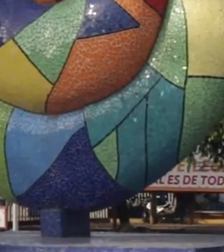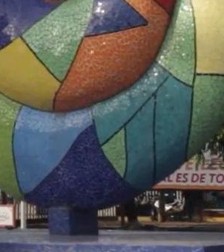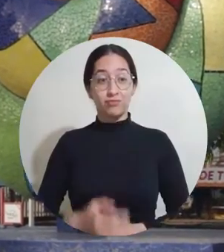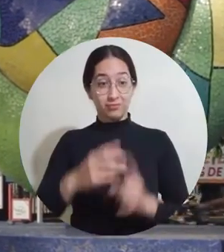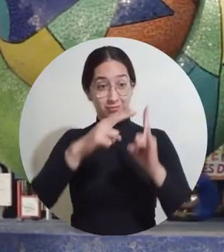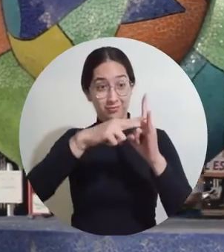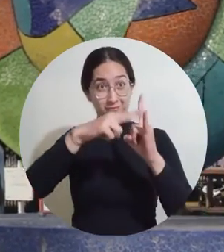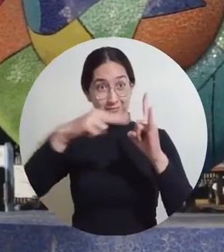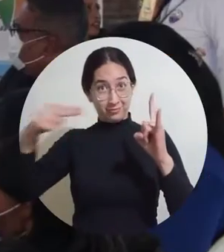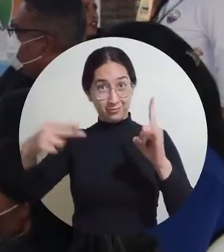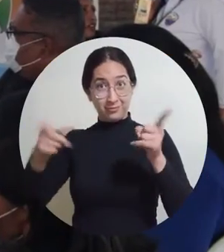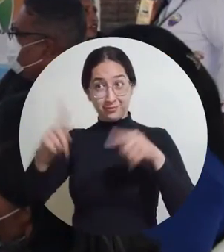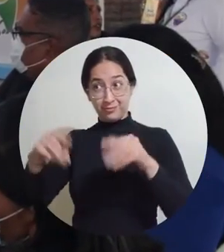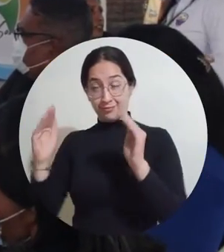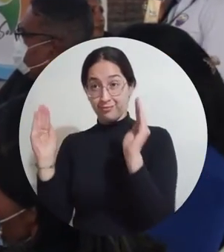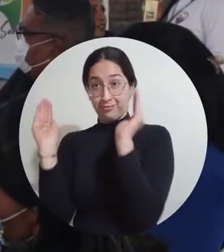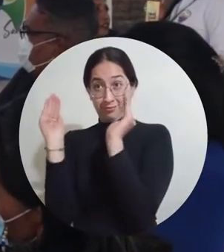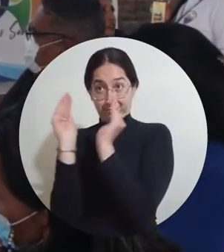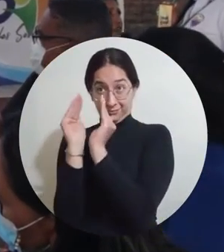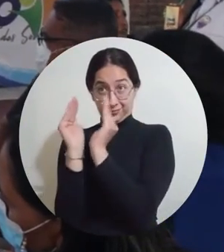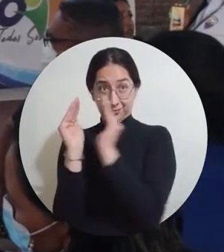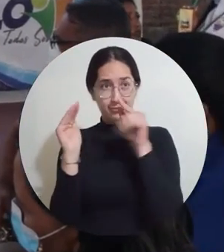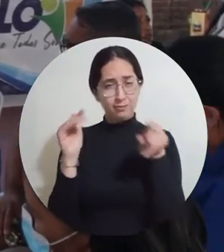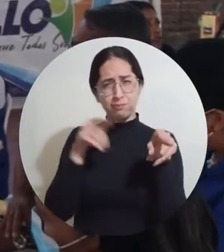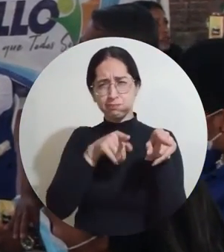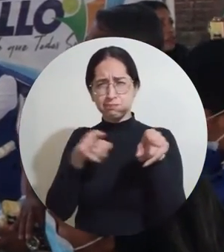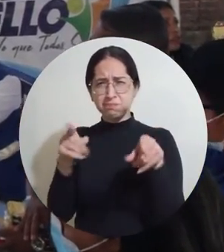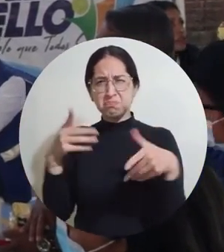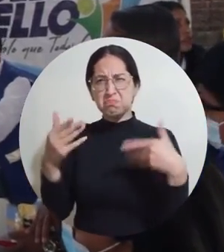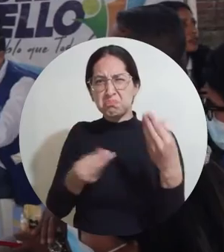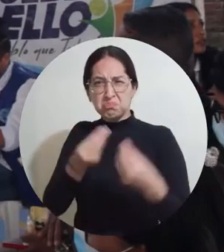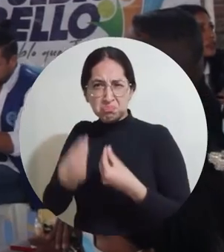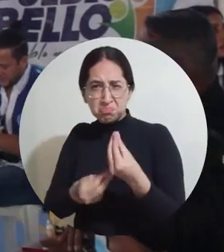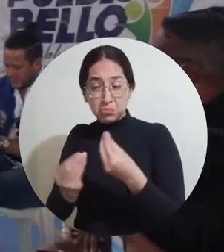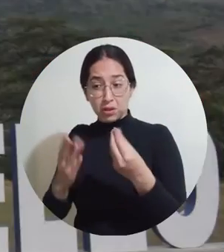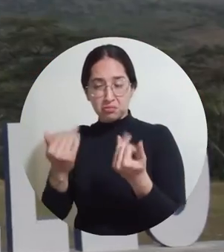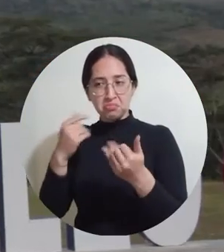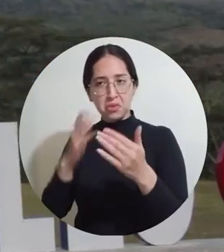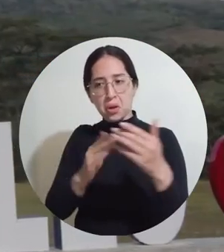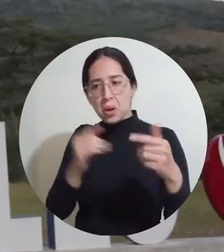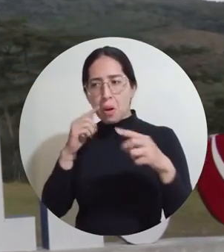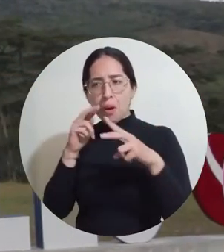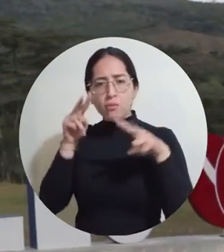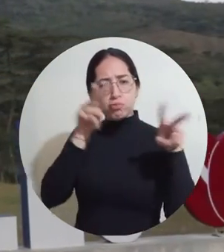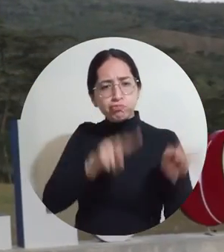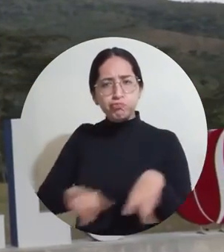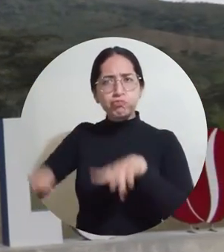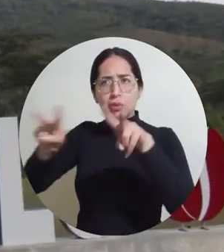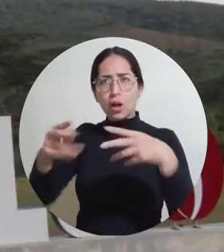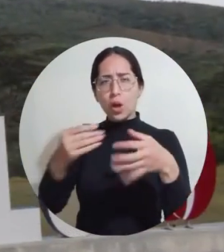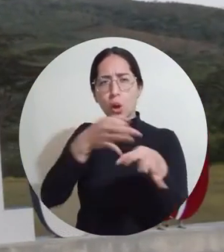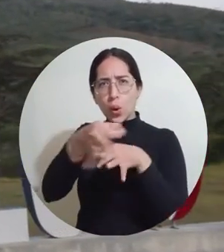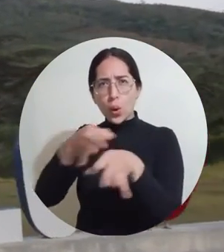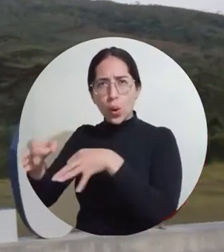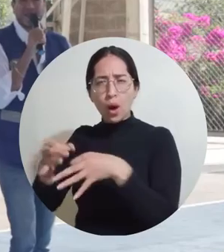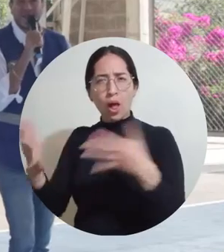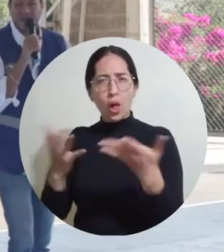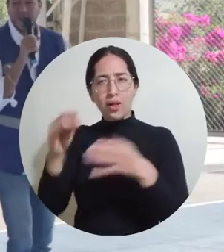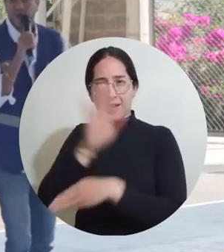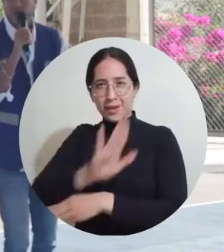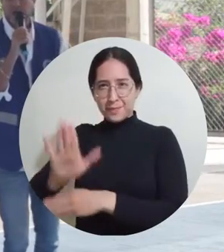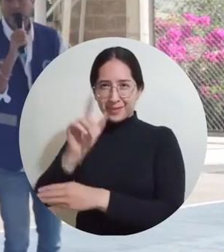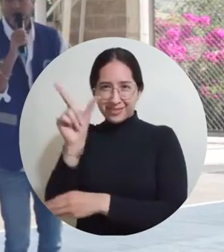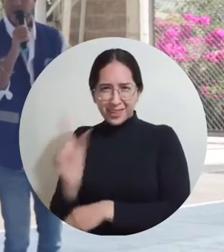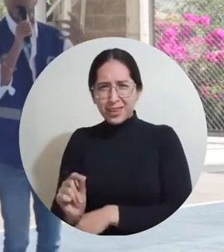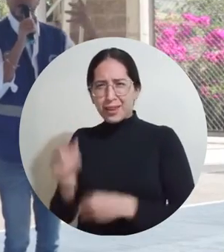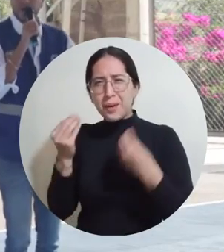La Universidad del Magdalena y el Instituto Colombiano de Bienestar Familiar desarrollaron con éxito un recorrido por seis municipios del Departamento del